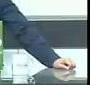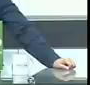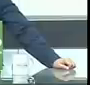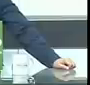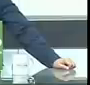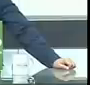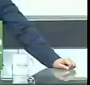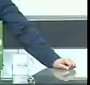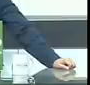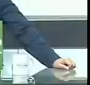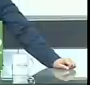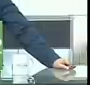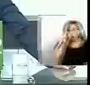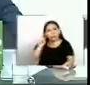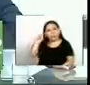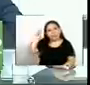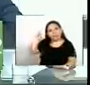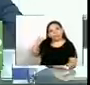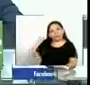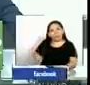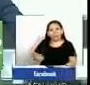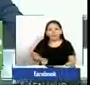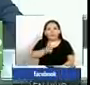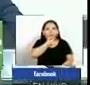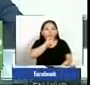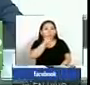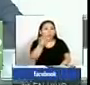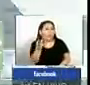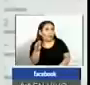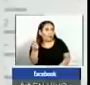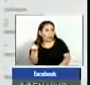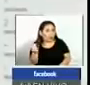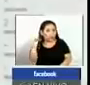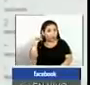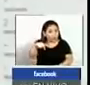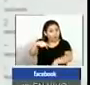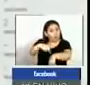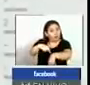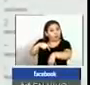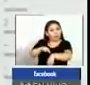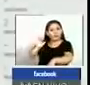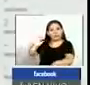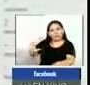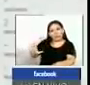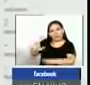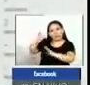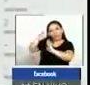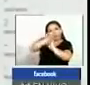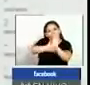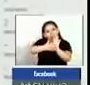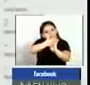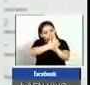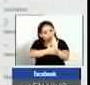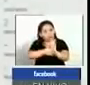Así es, le vamos a dar un vistazo a la estadística. Los datos que se están manejando a esta hora en esa página, ahí los tenemos.